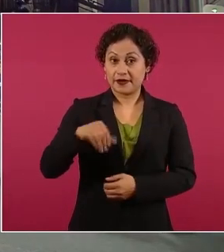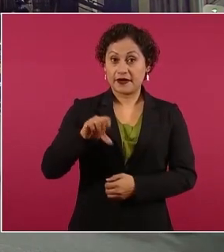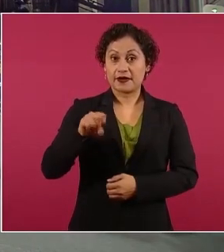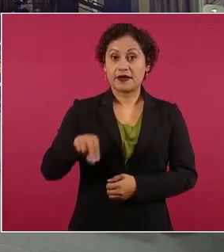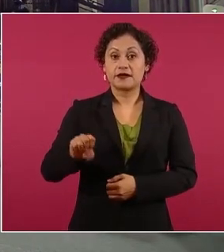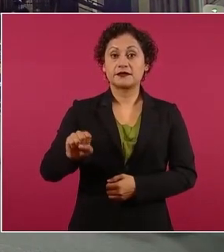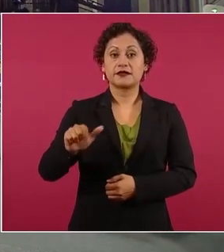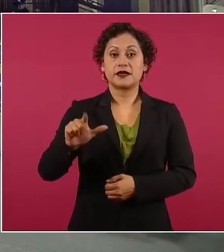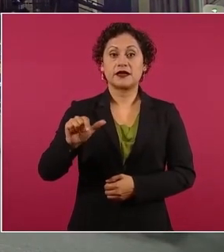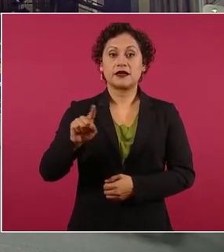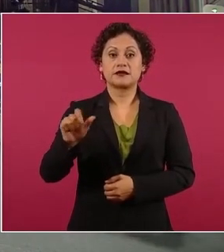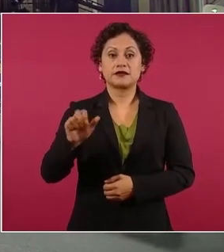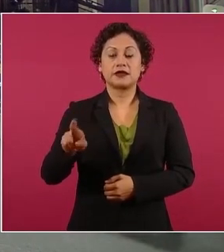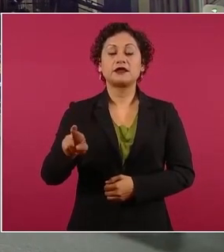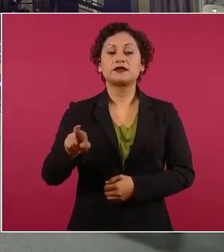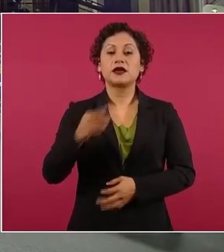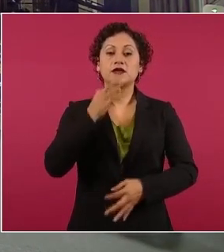en Redes